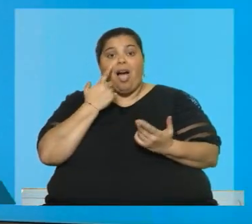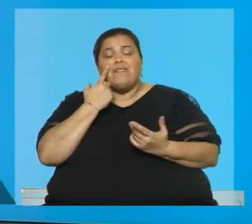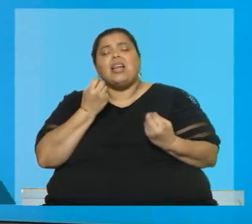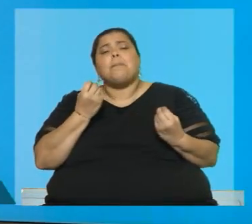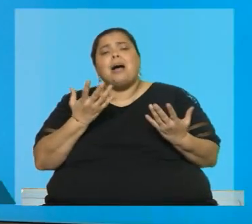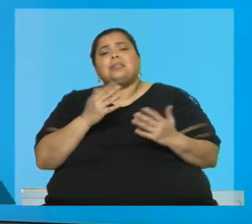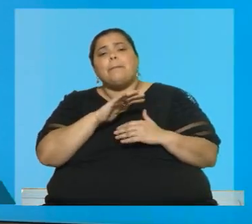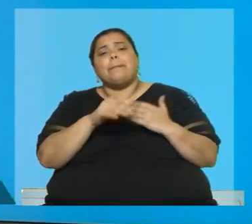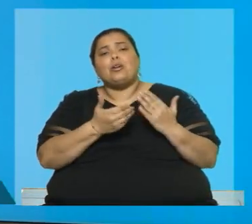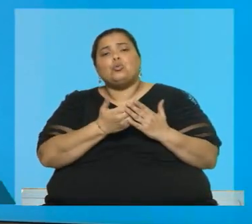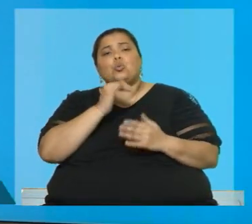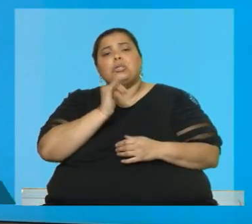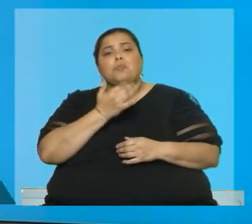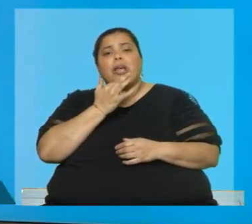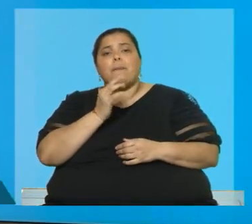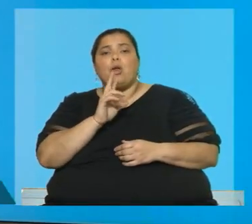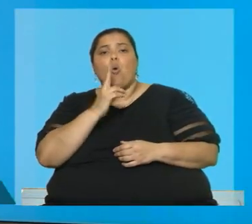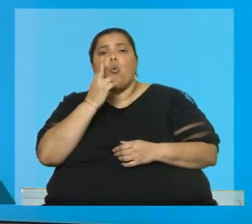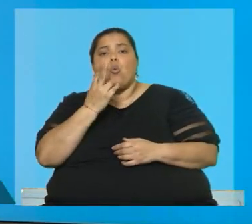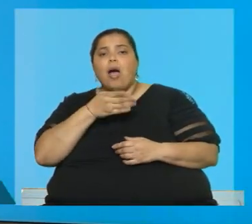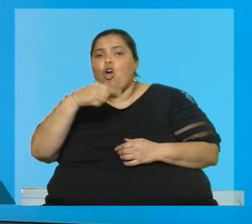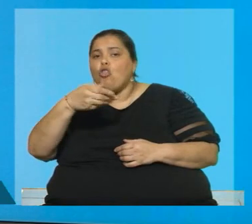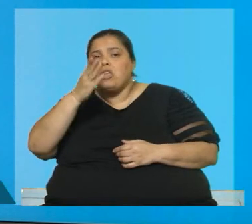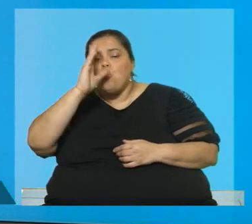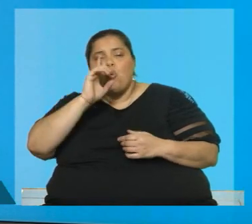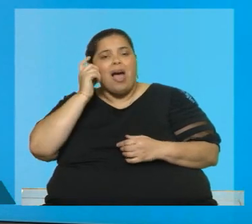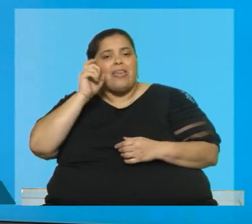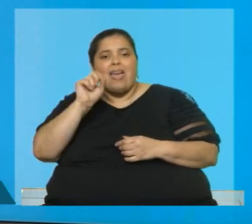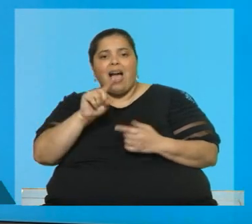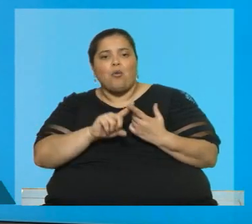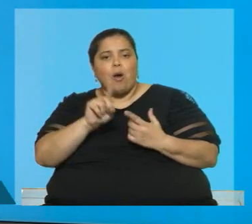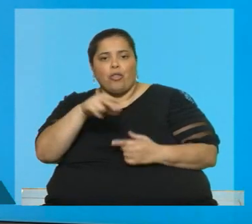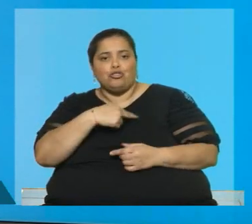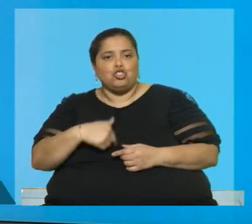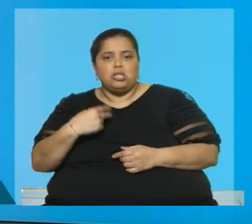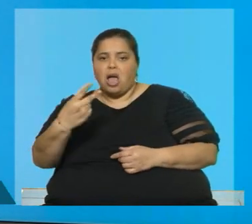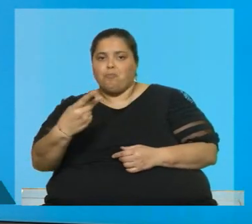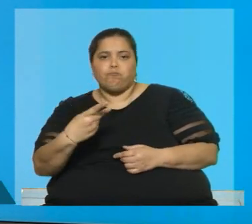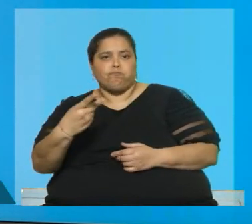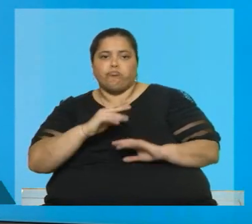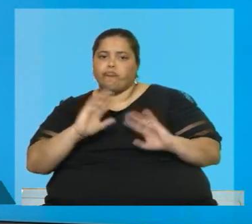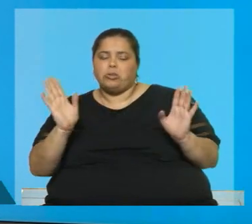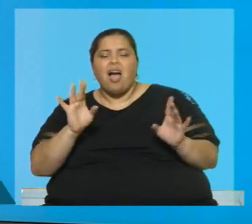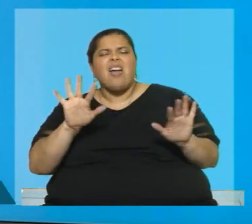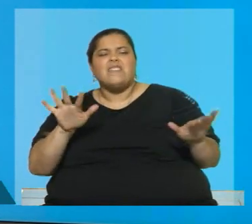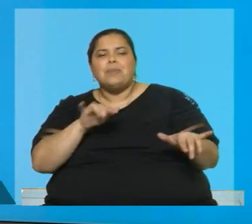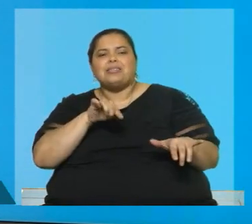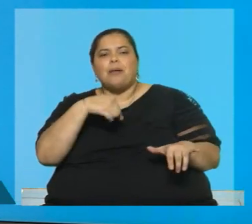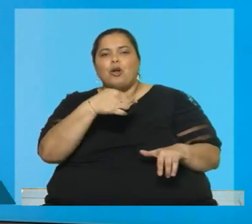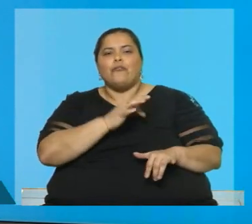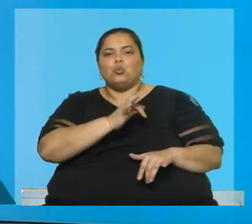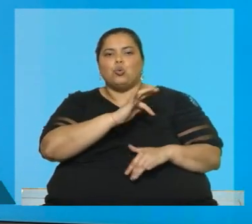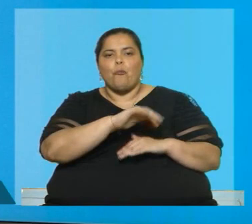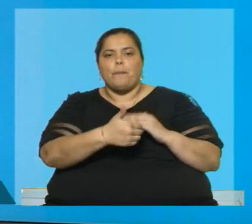Uruguay sigue adelante con esta idea que tiene el presidente de la República de acordar con China un TLC, un socio muy grande también,